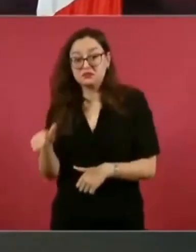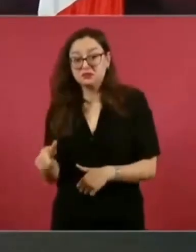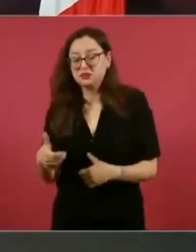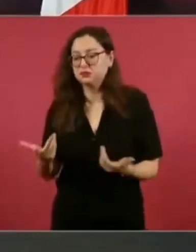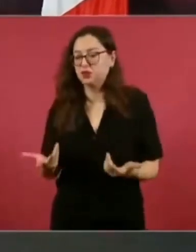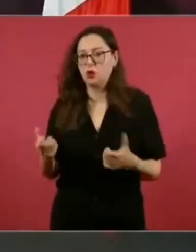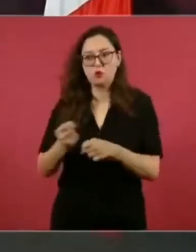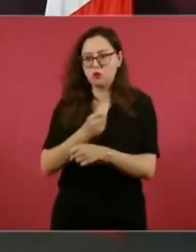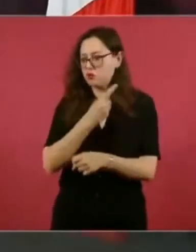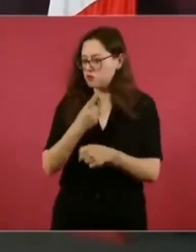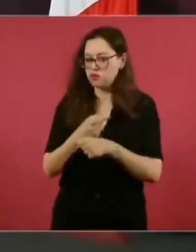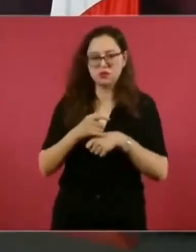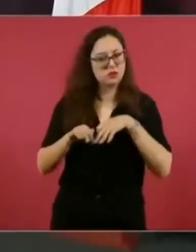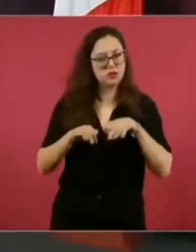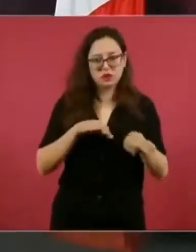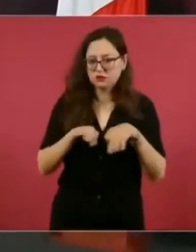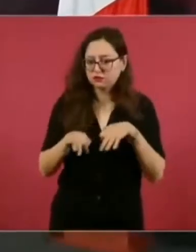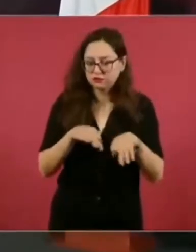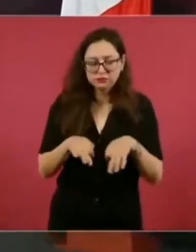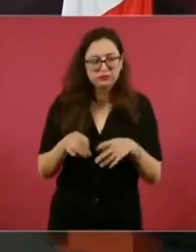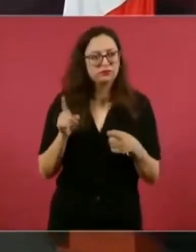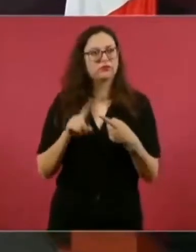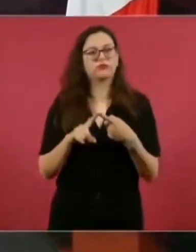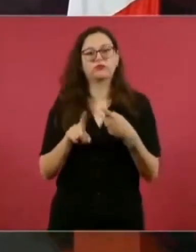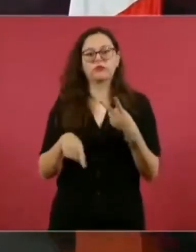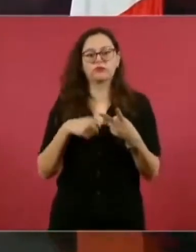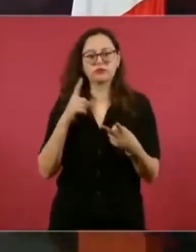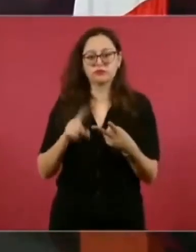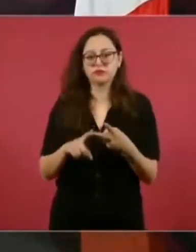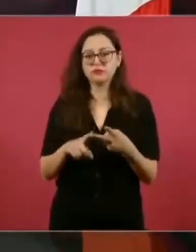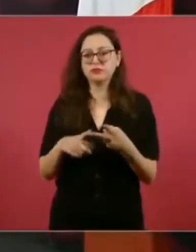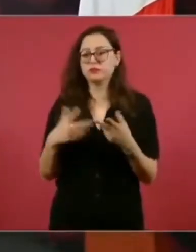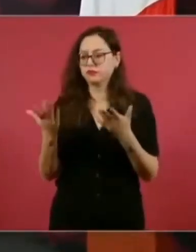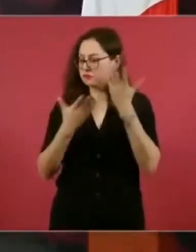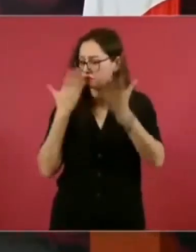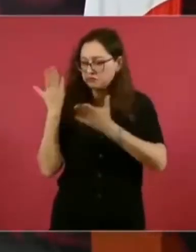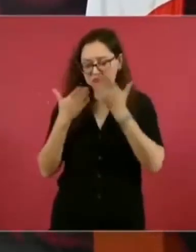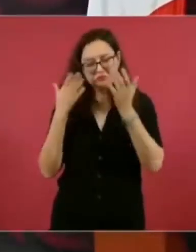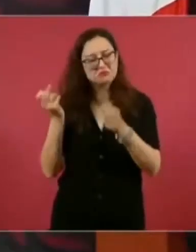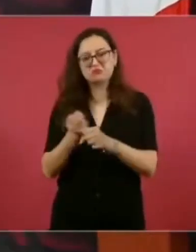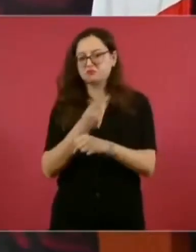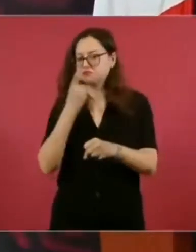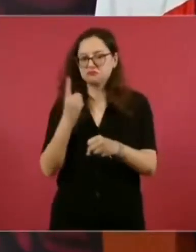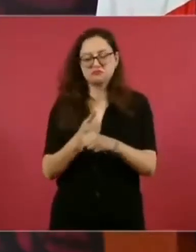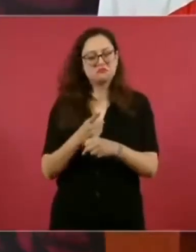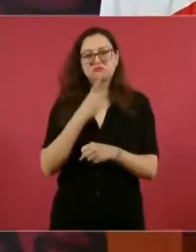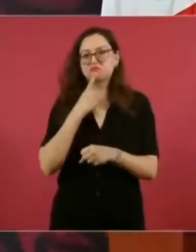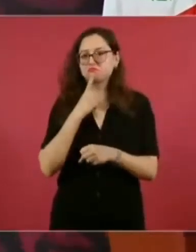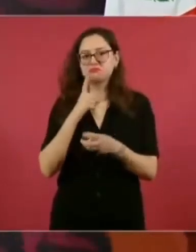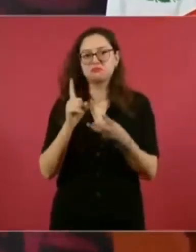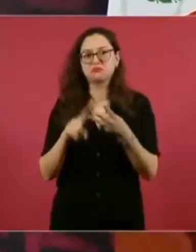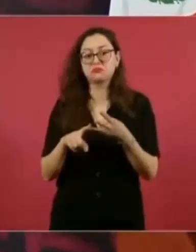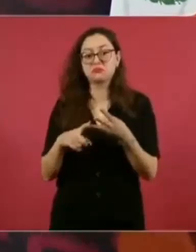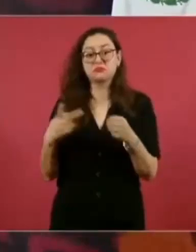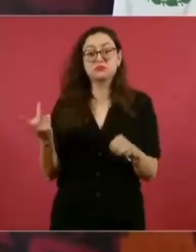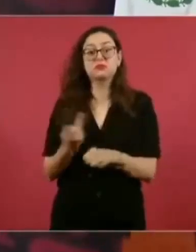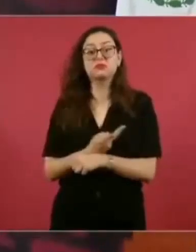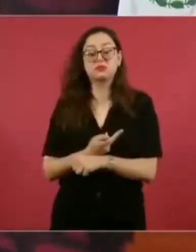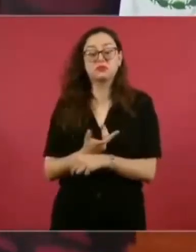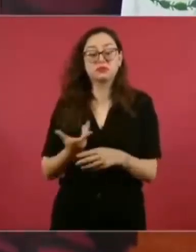oportunidades para estudiar, se vuelve con